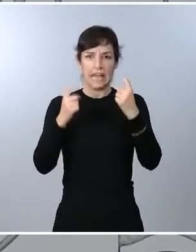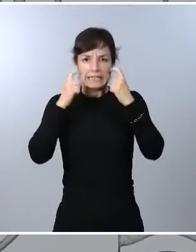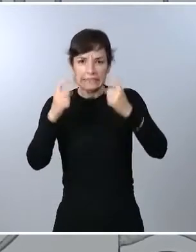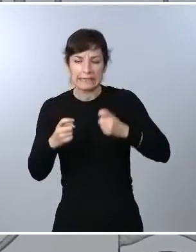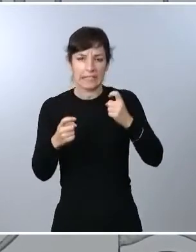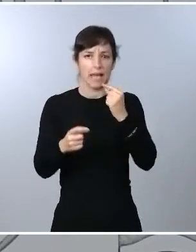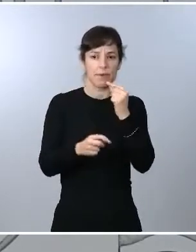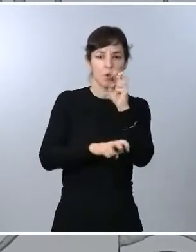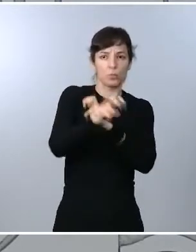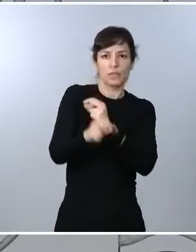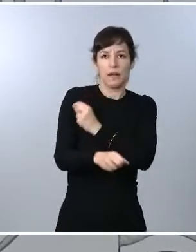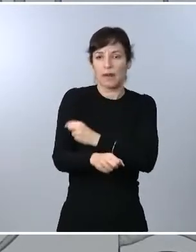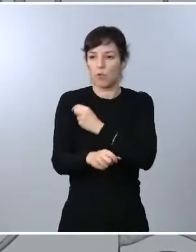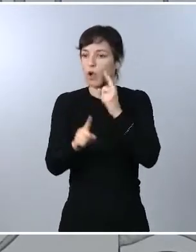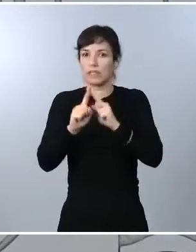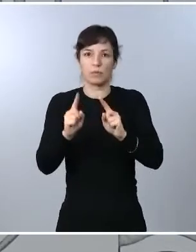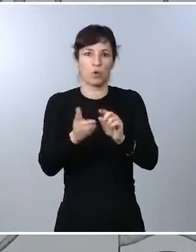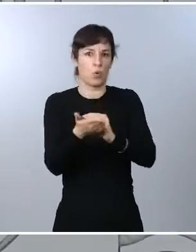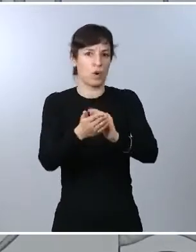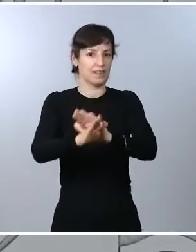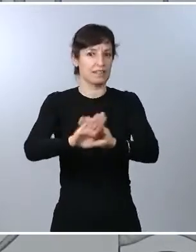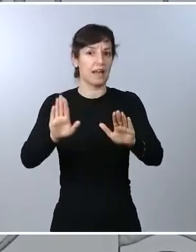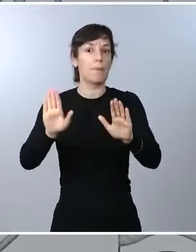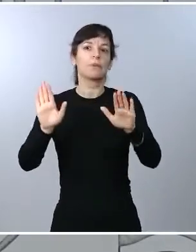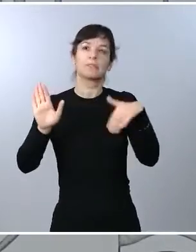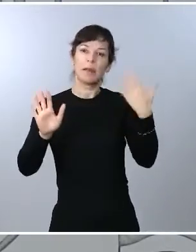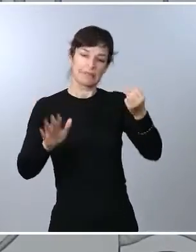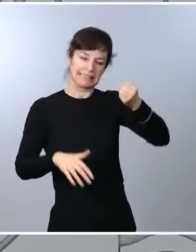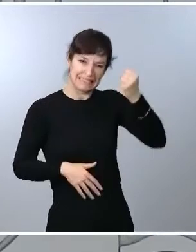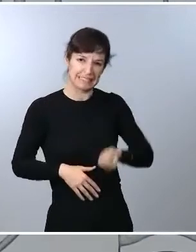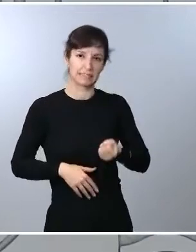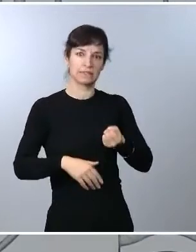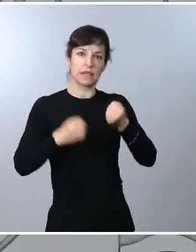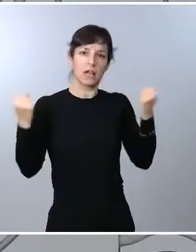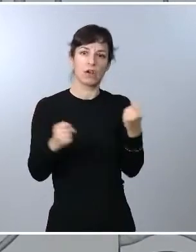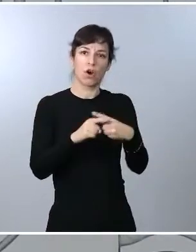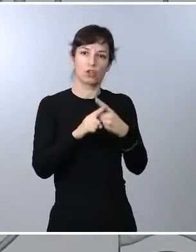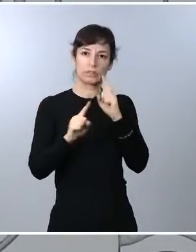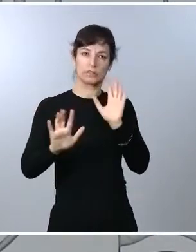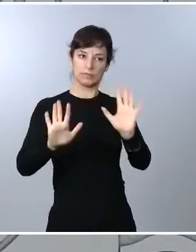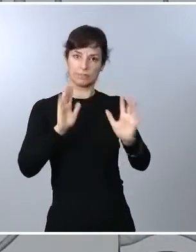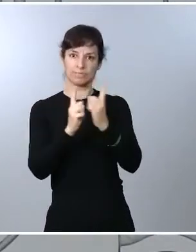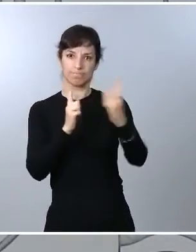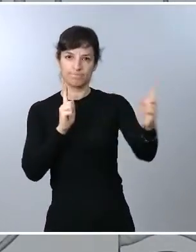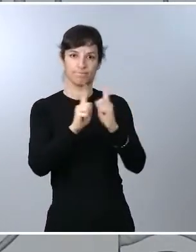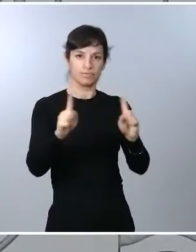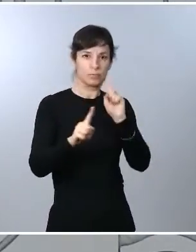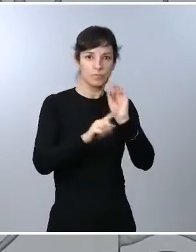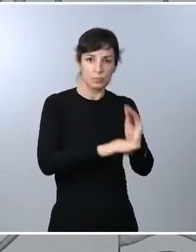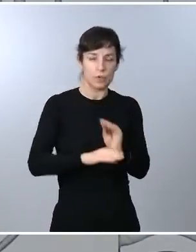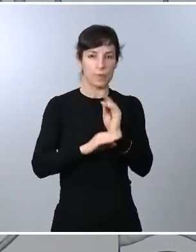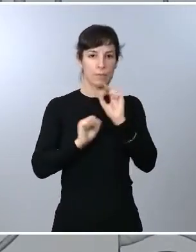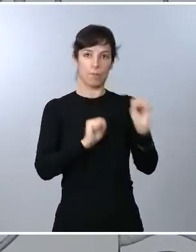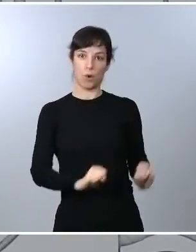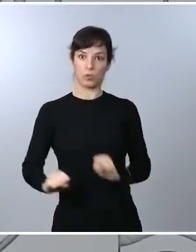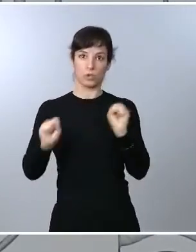de la vacuna, pero, por otro lado, tenemos que persistir en las actuaciones de prudencia, de distancia, de protección que tenemos que ejercer